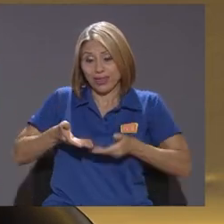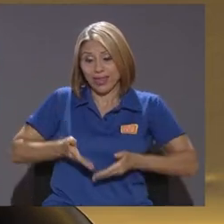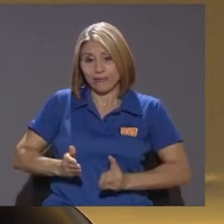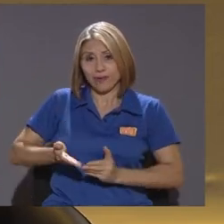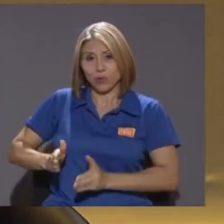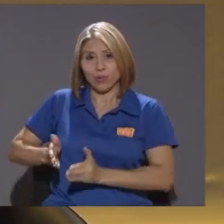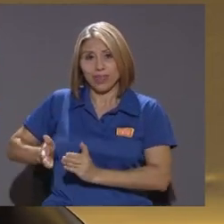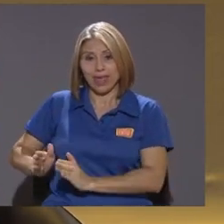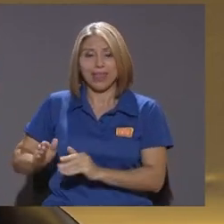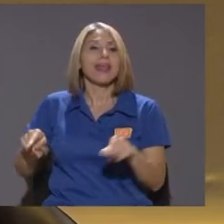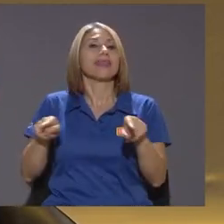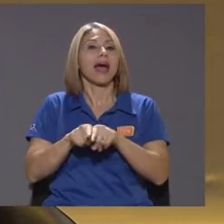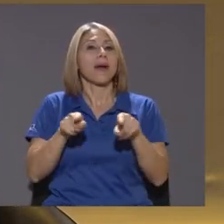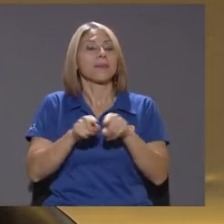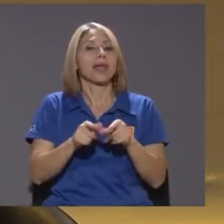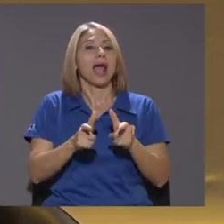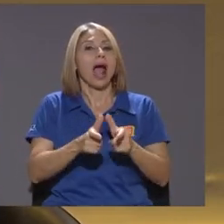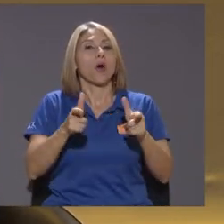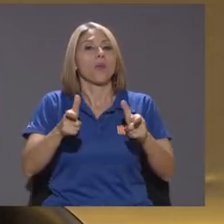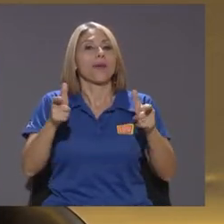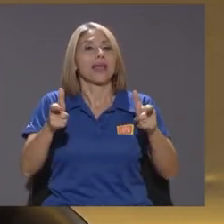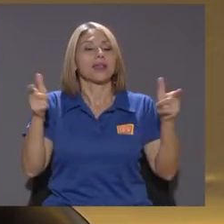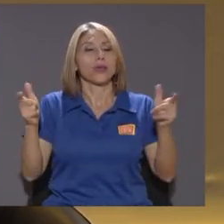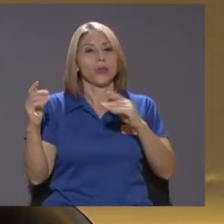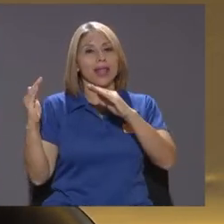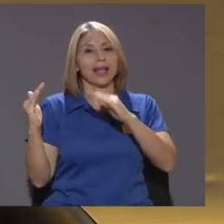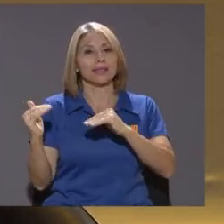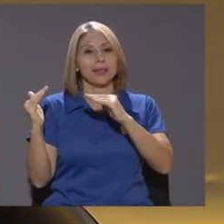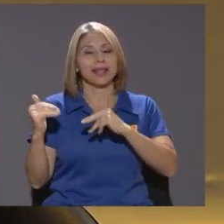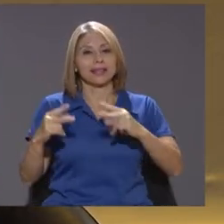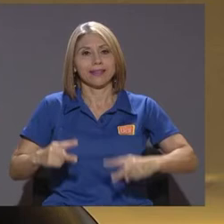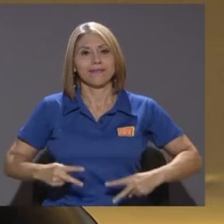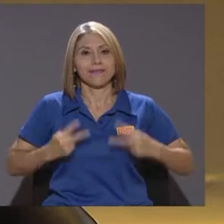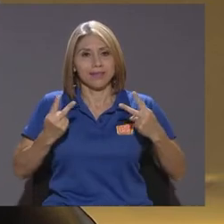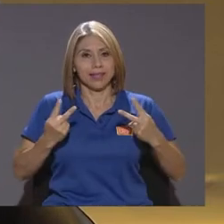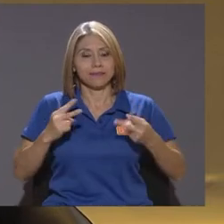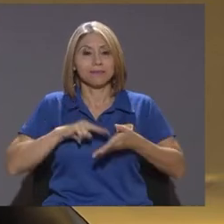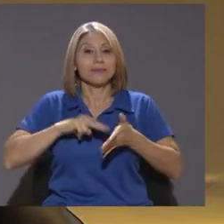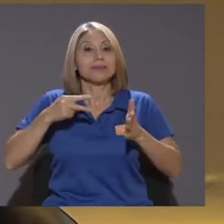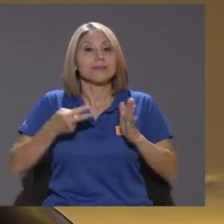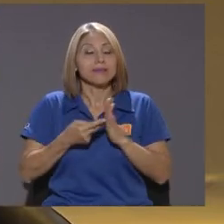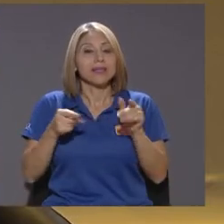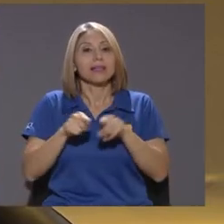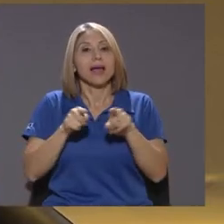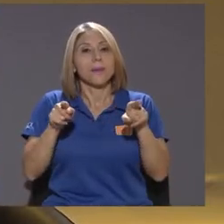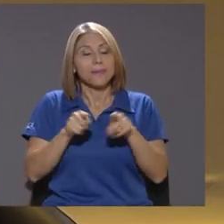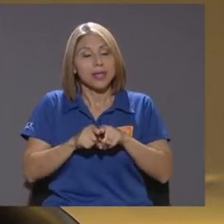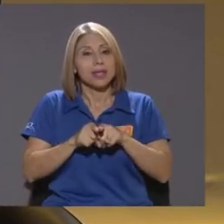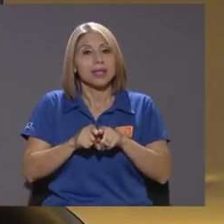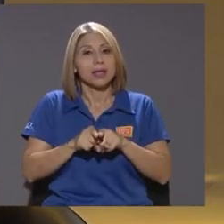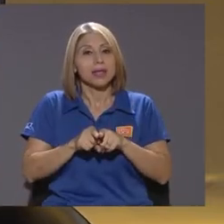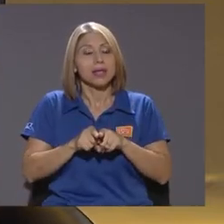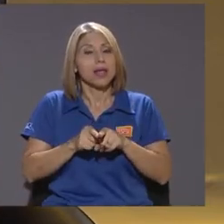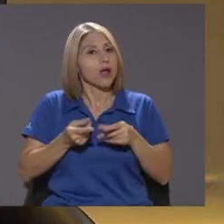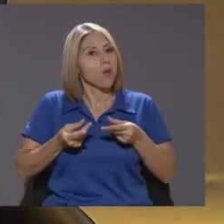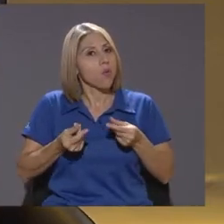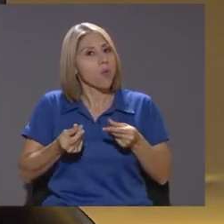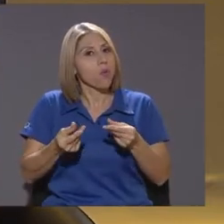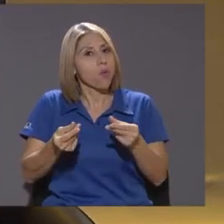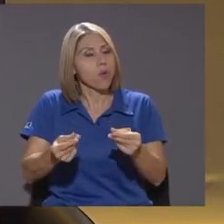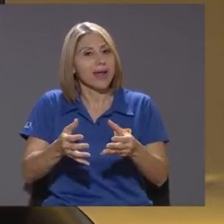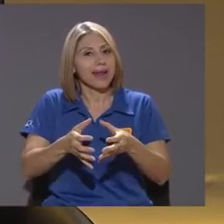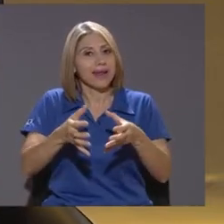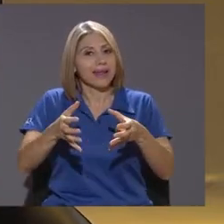también un aumento de la esperanza de vida y por lo tanto también hay un crecimiento muy acelerado de la